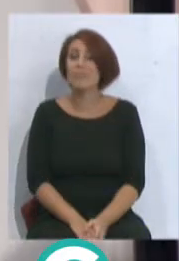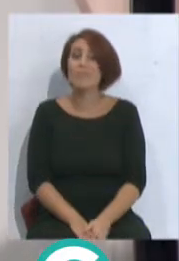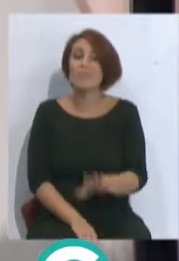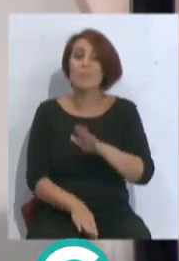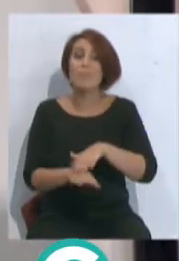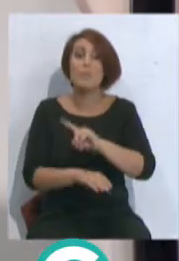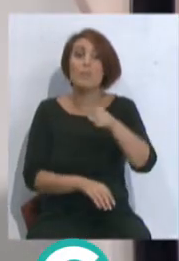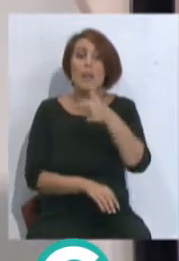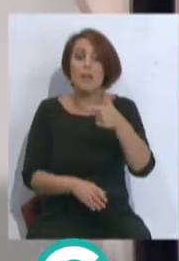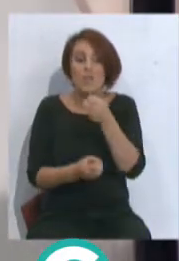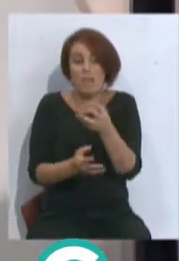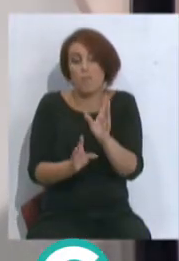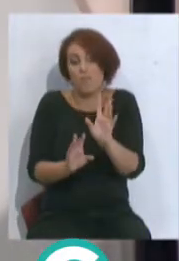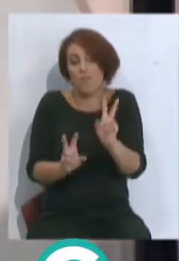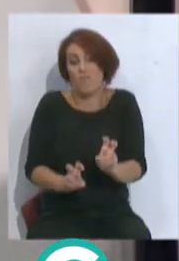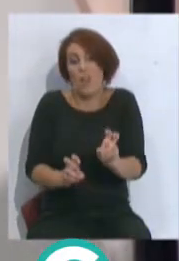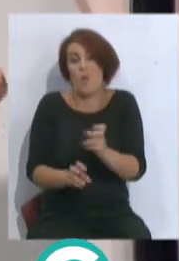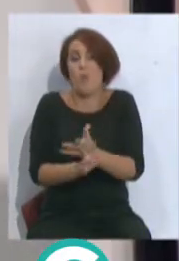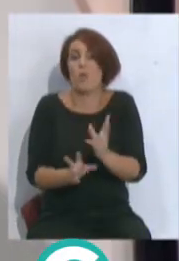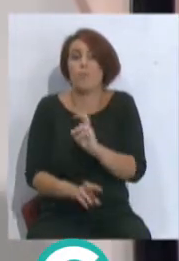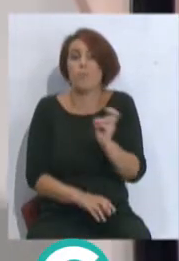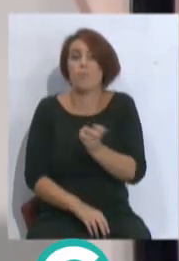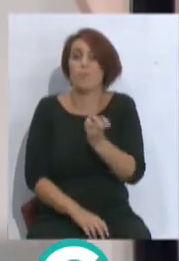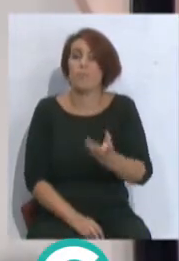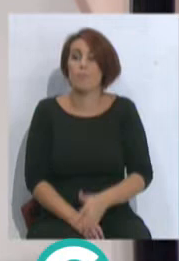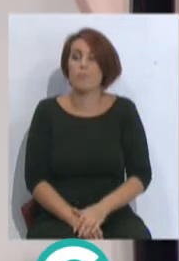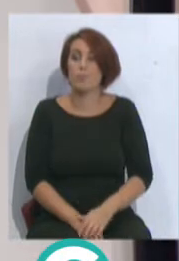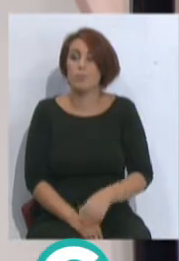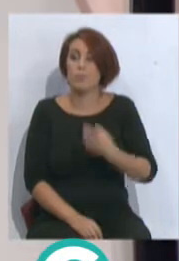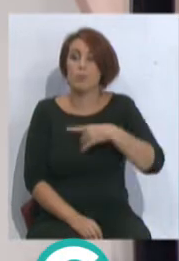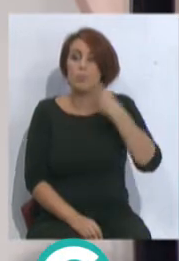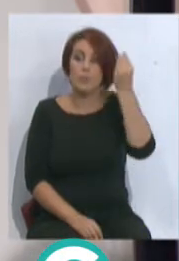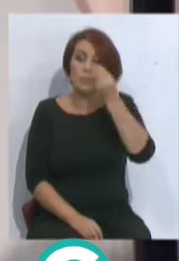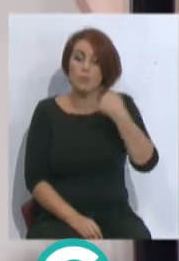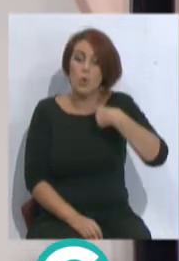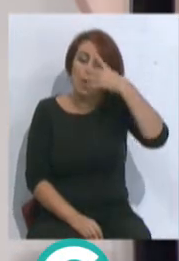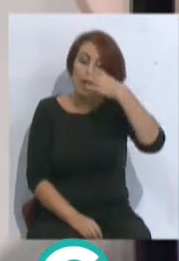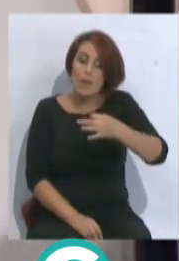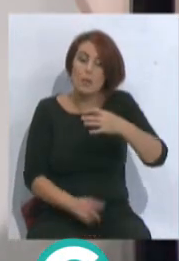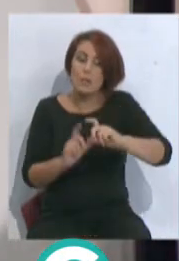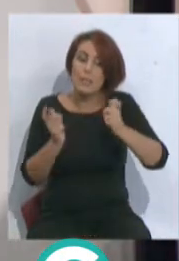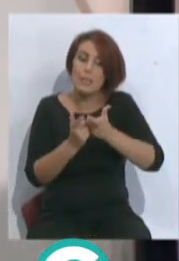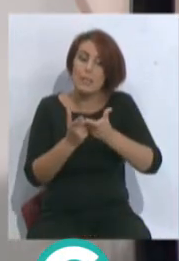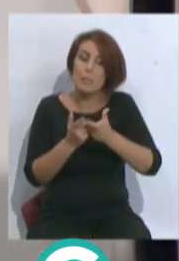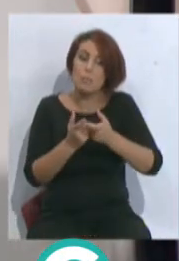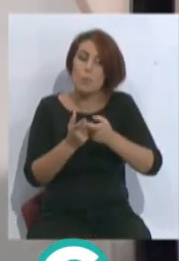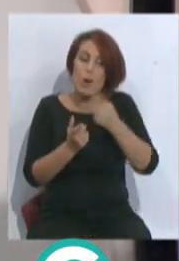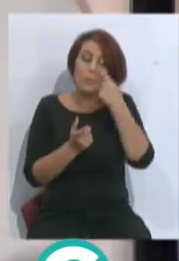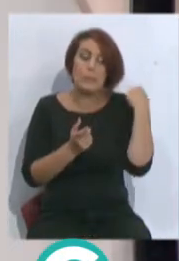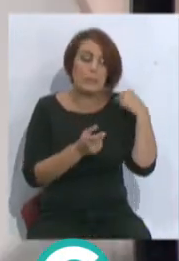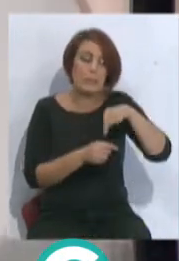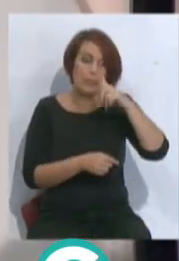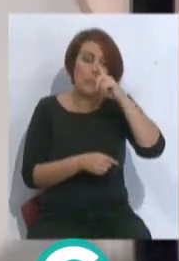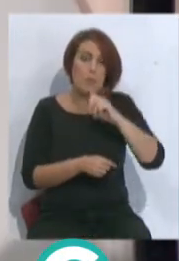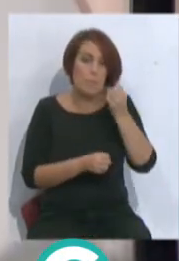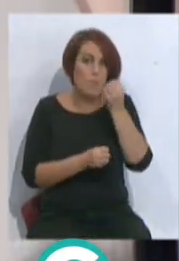Para estar en primera, ¿qué queremos? Bien, bueno, jugadores, y contigo en eso. Creemos que tenemos, yo por lo menos creo que tenemos mejor plantilla que el año pasado. Pero no